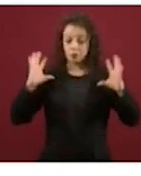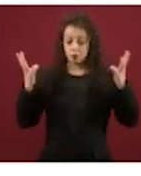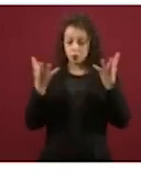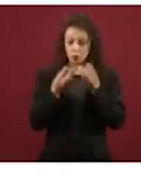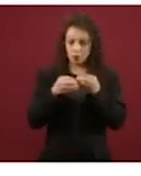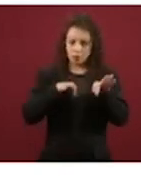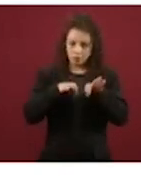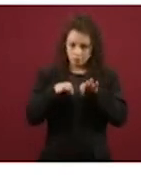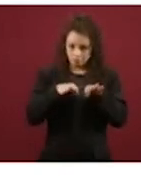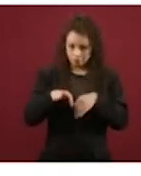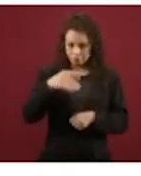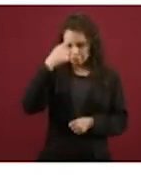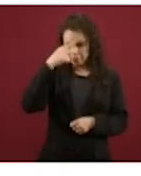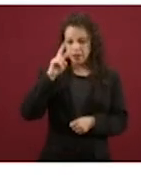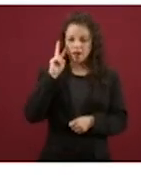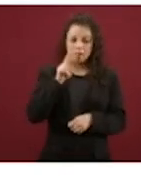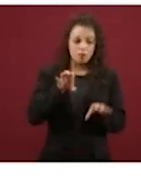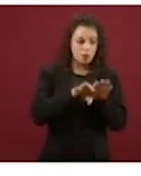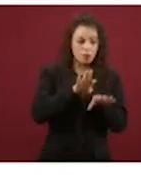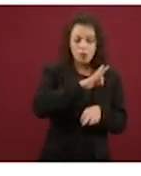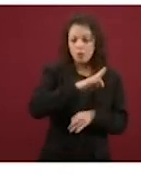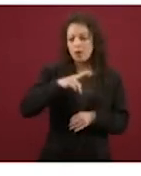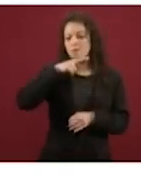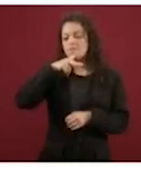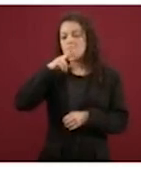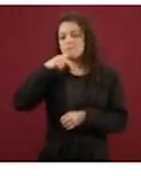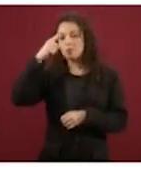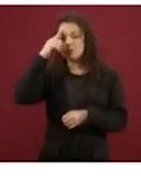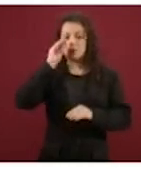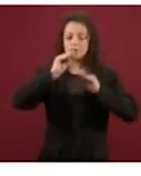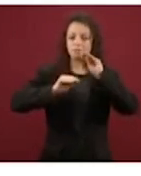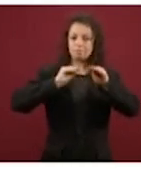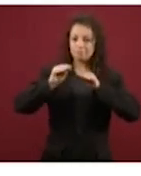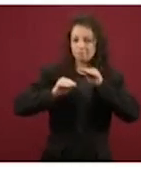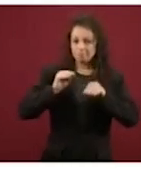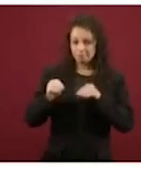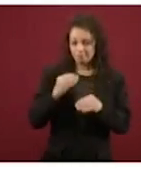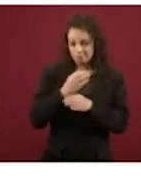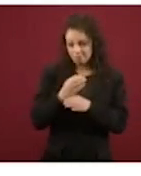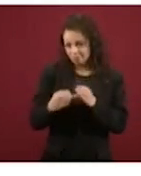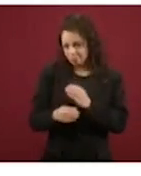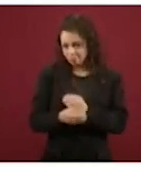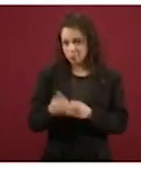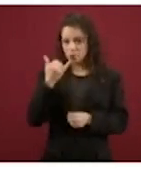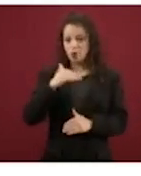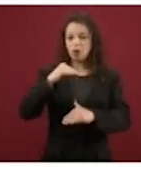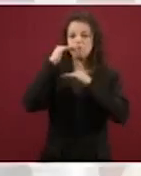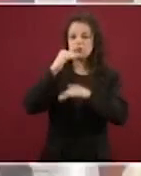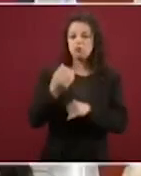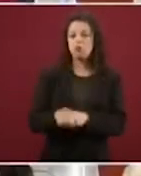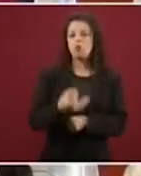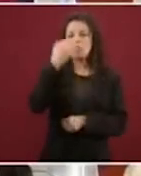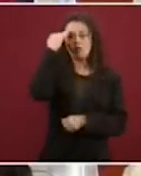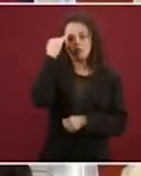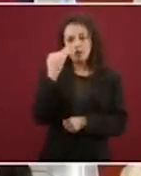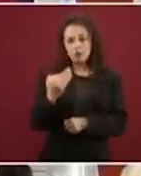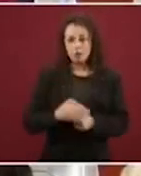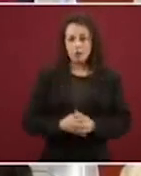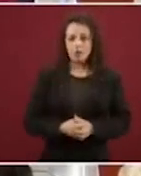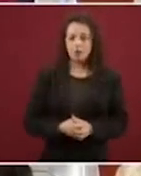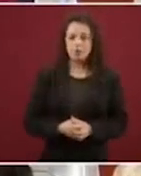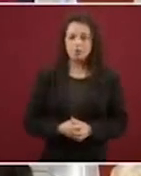qué mejoras, reparaciones o equipamiento se han de atender y en qué plazos. Con trabajo